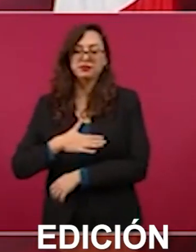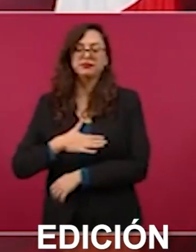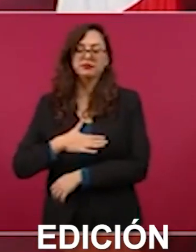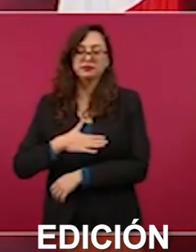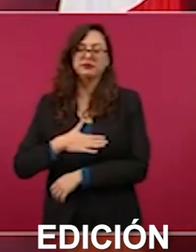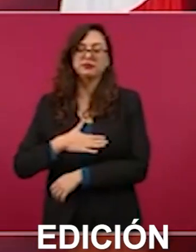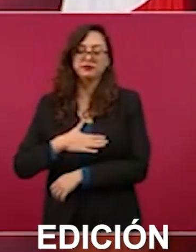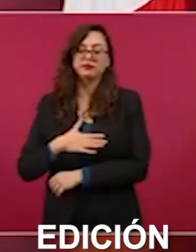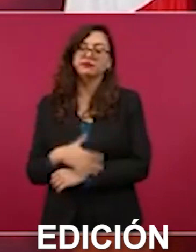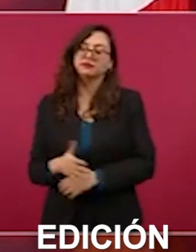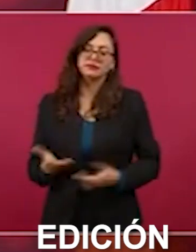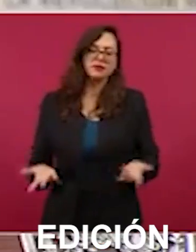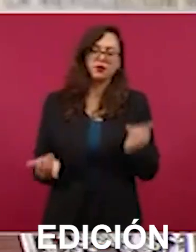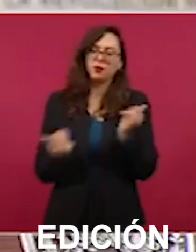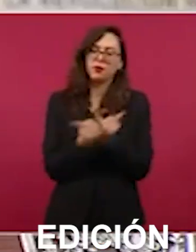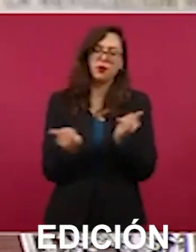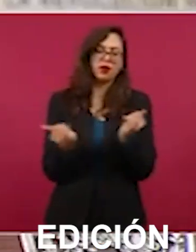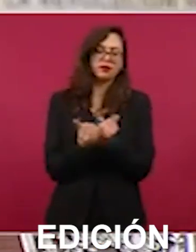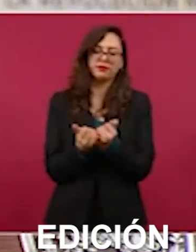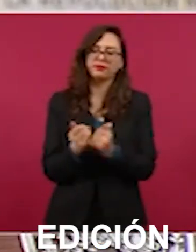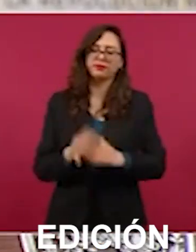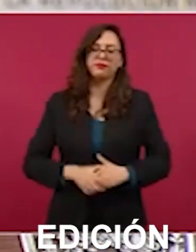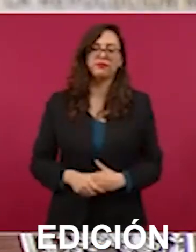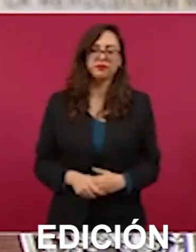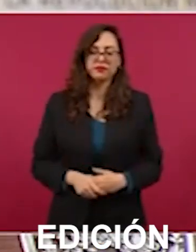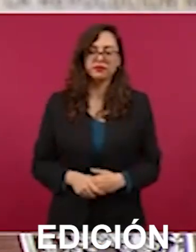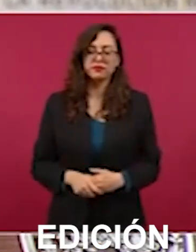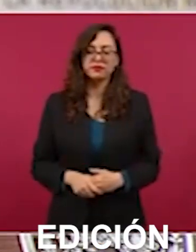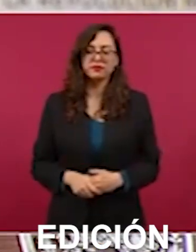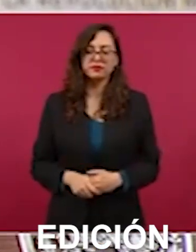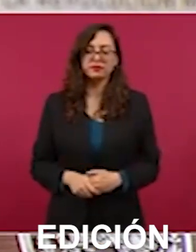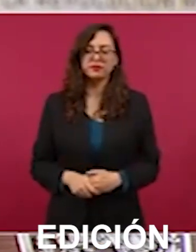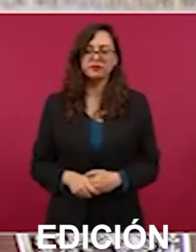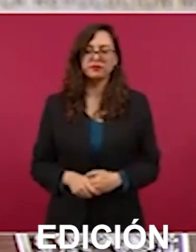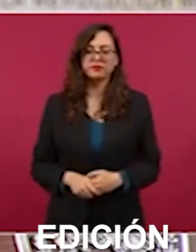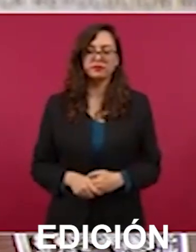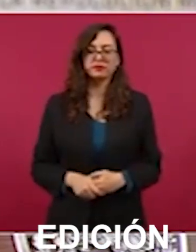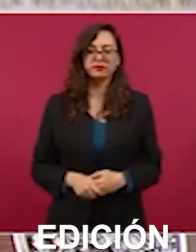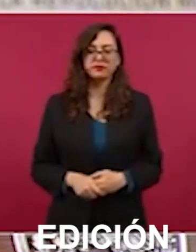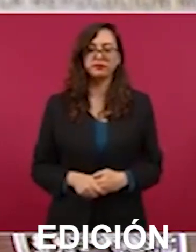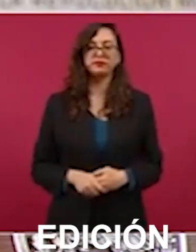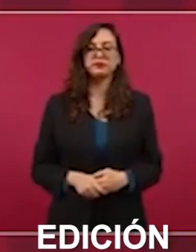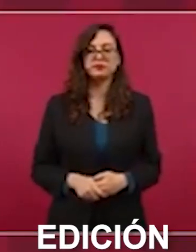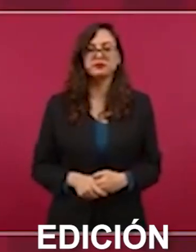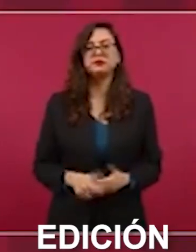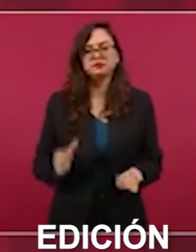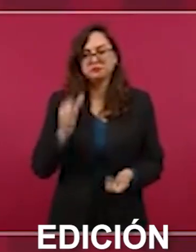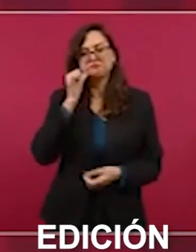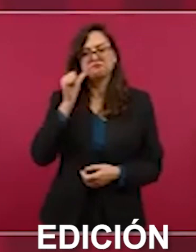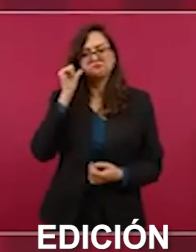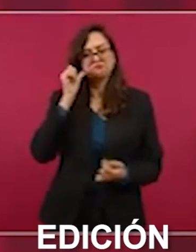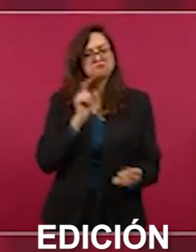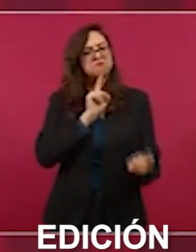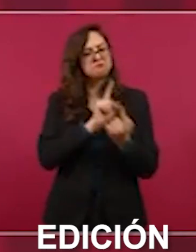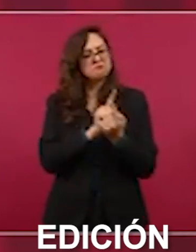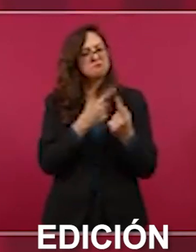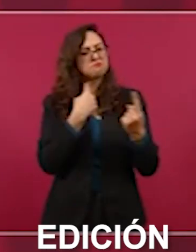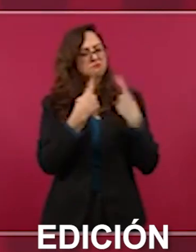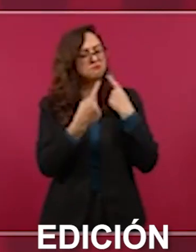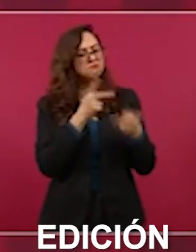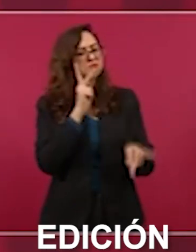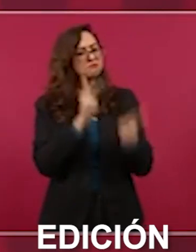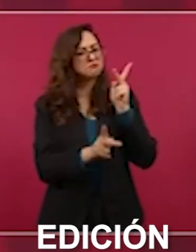entonces se avanzó el señor secretario de Agricultura es un agente